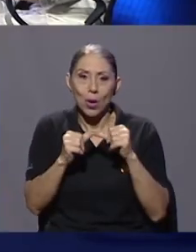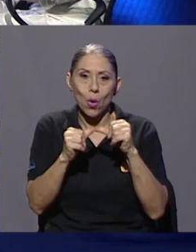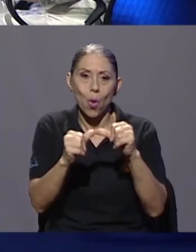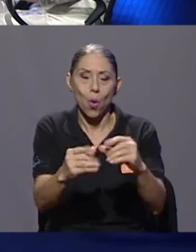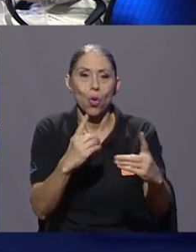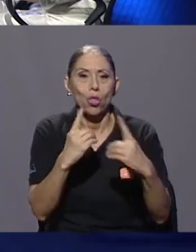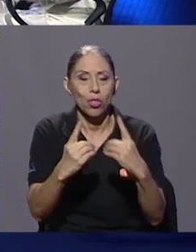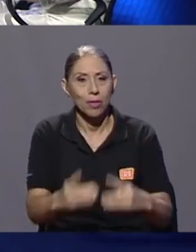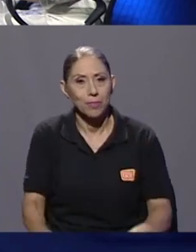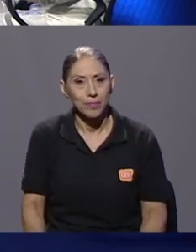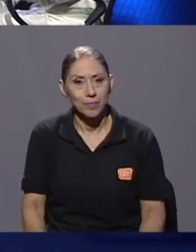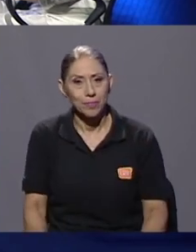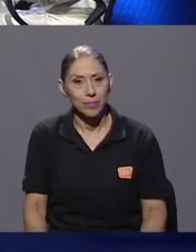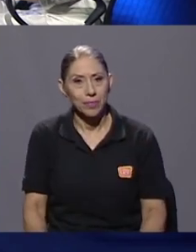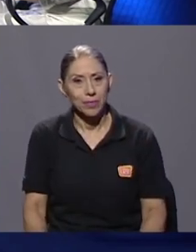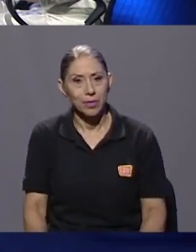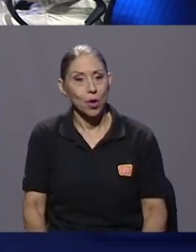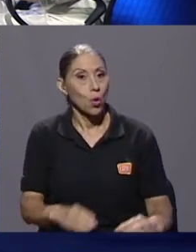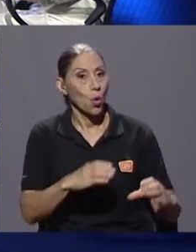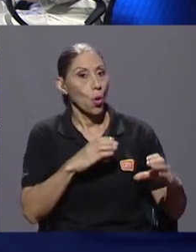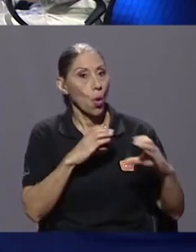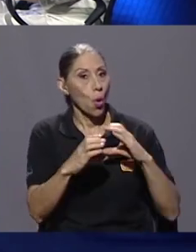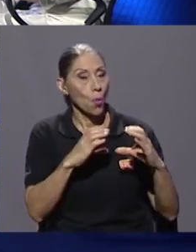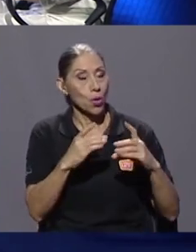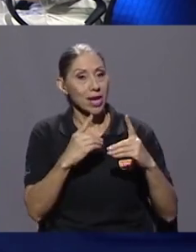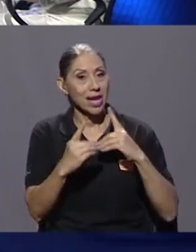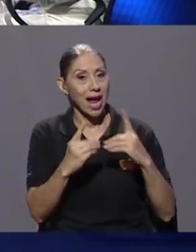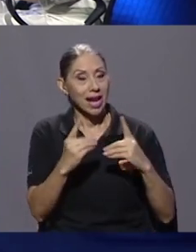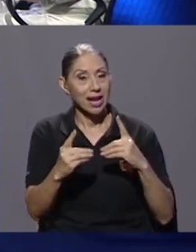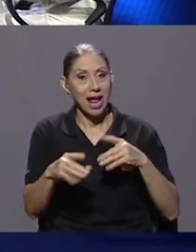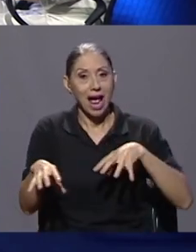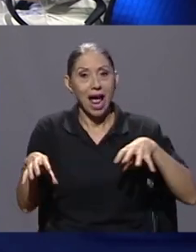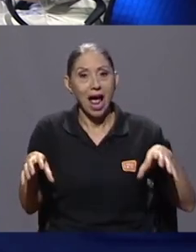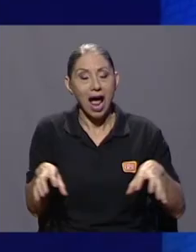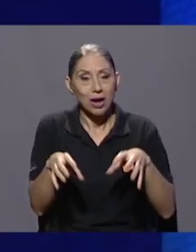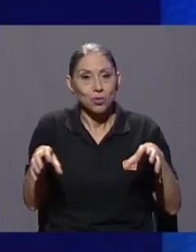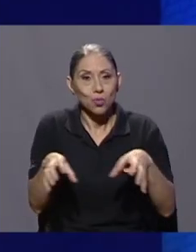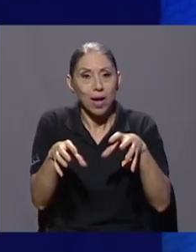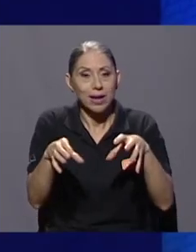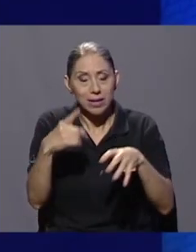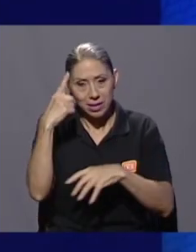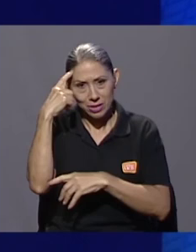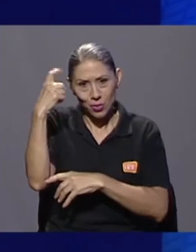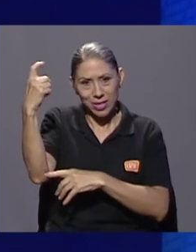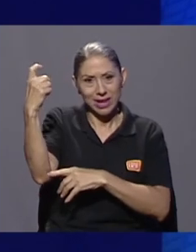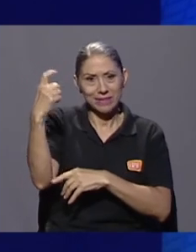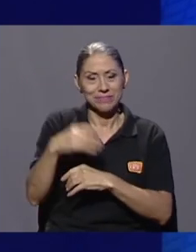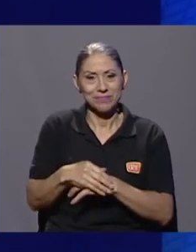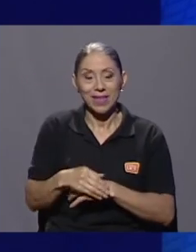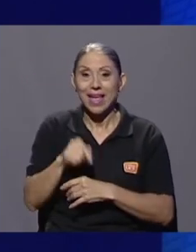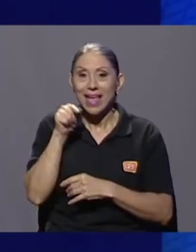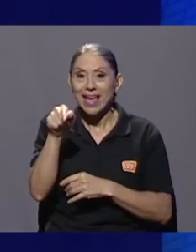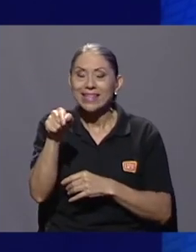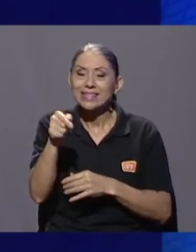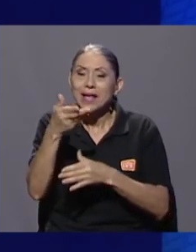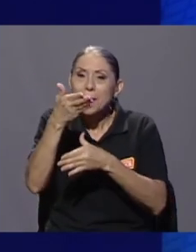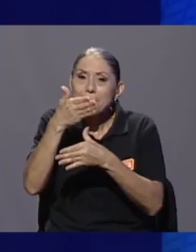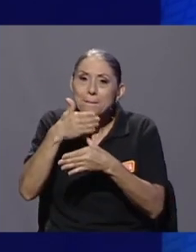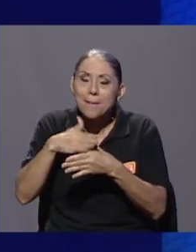Comunicar, actuar y soñar. Creo que es parte de esta